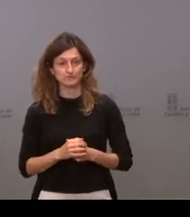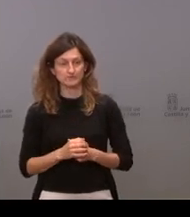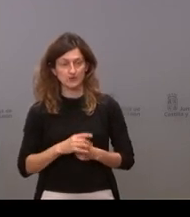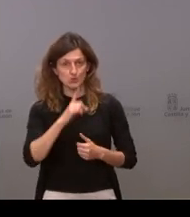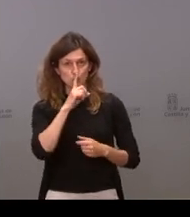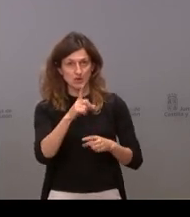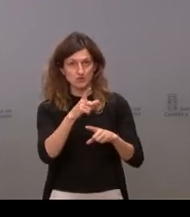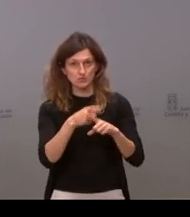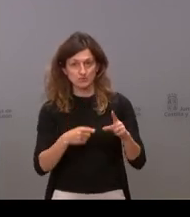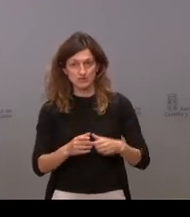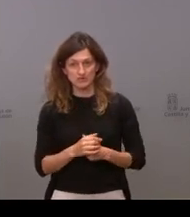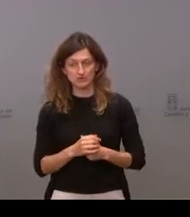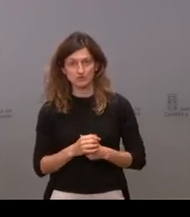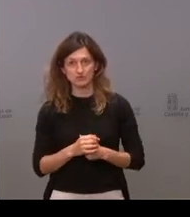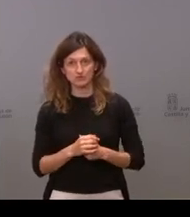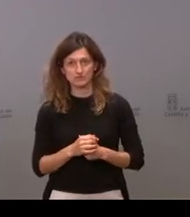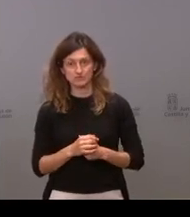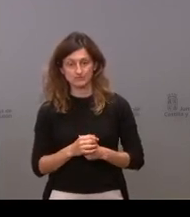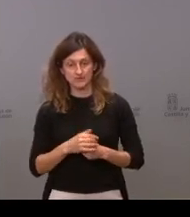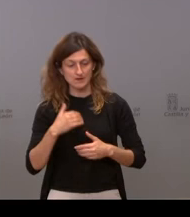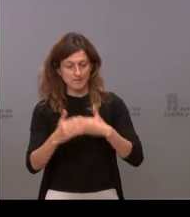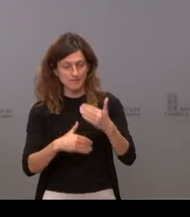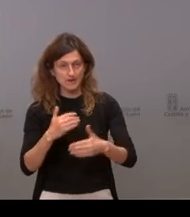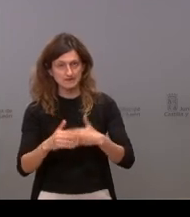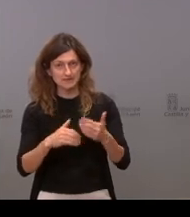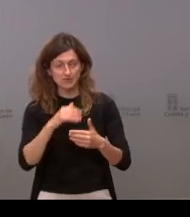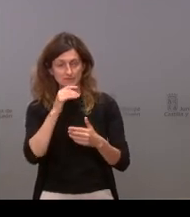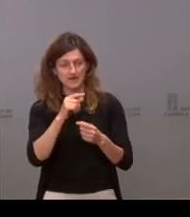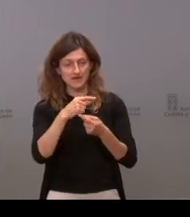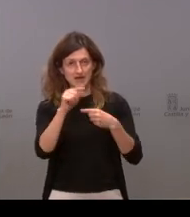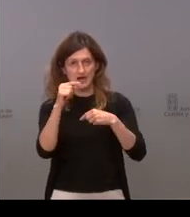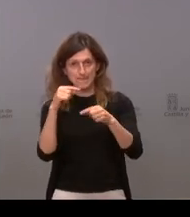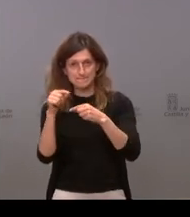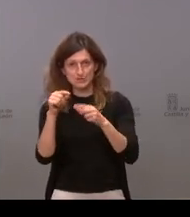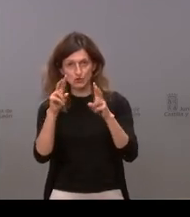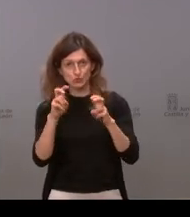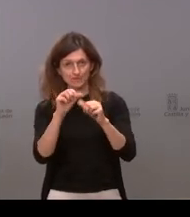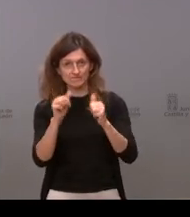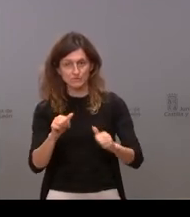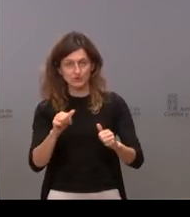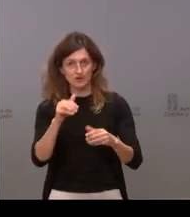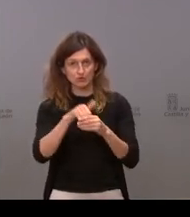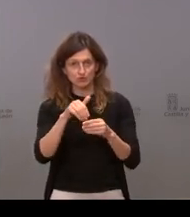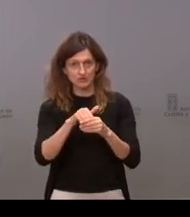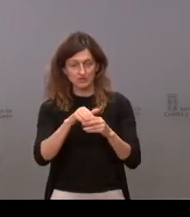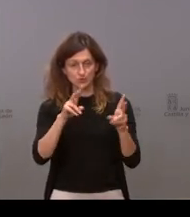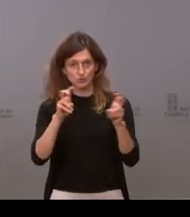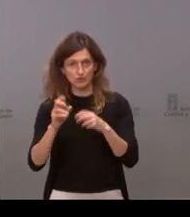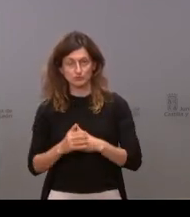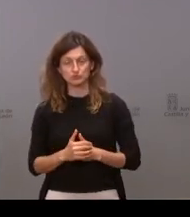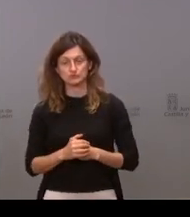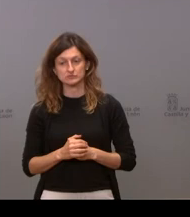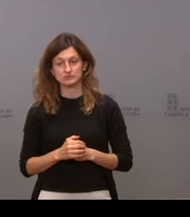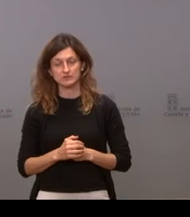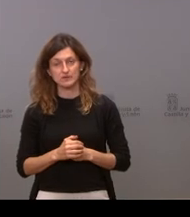medio cerca ya de dos años que han transcurrido para poder modular esta nueva fórmula y estos nuevos contenidos en principio